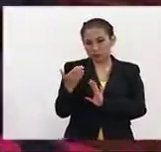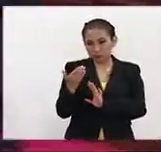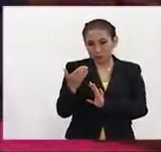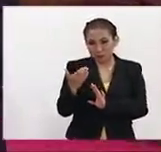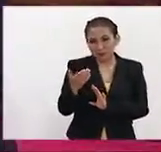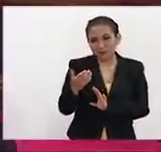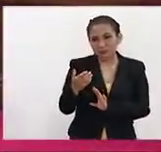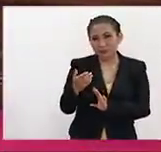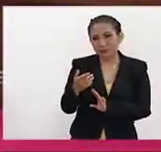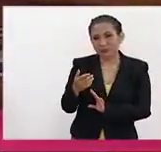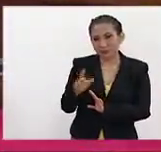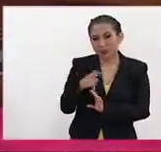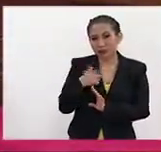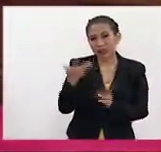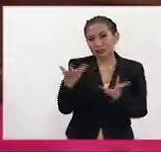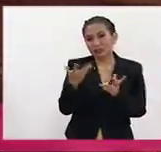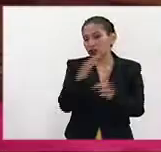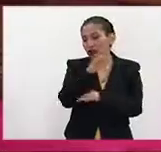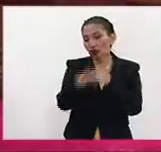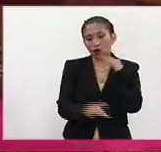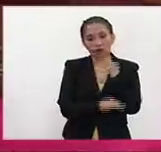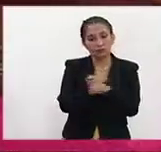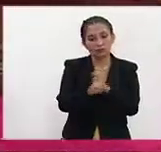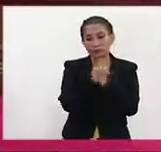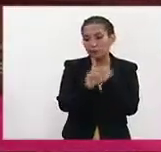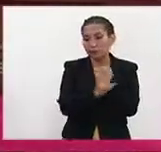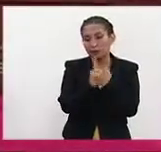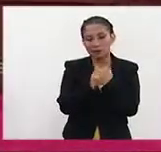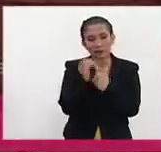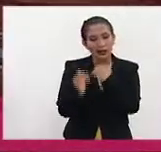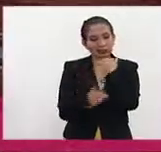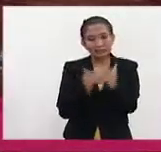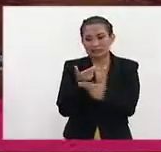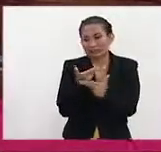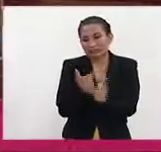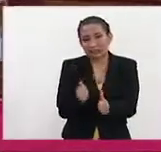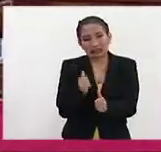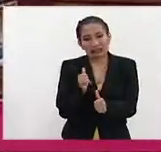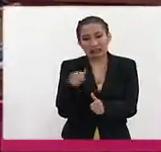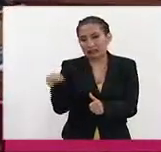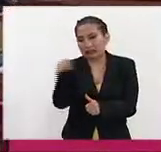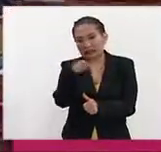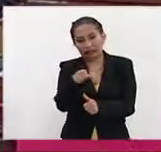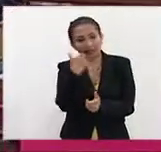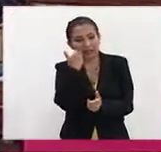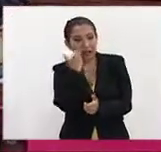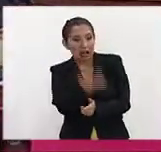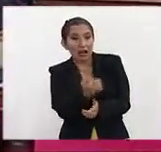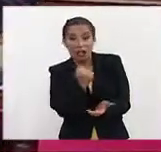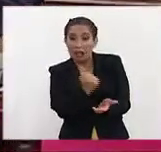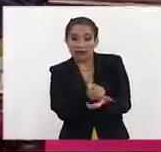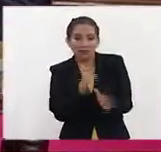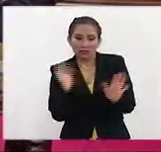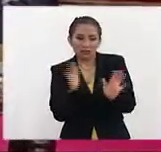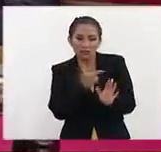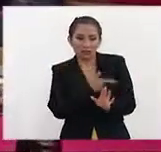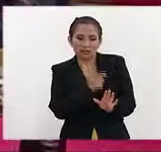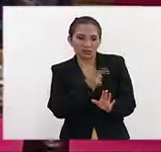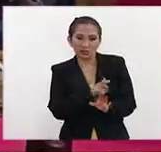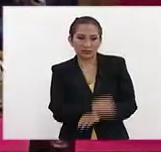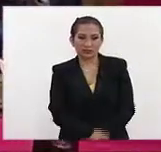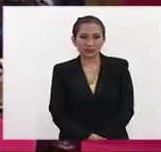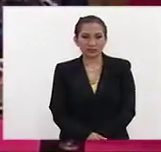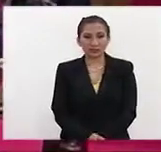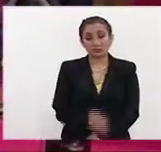se produjeron todos estos acontecimientos que nadie, desde ningún punto de vista, desea que